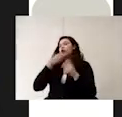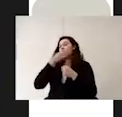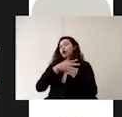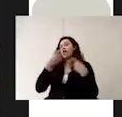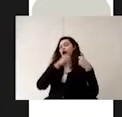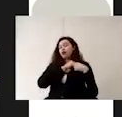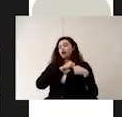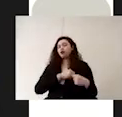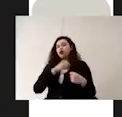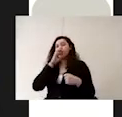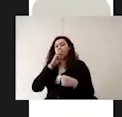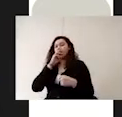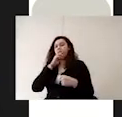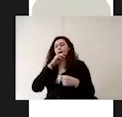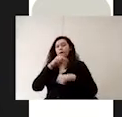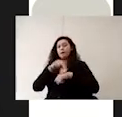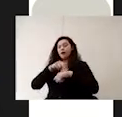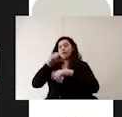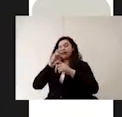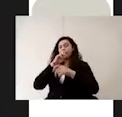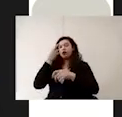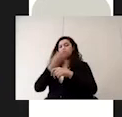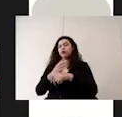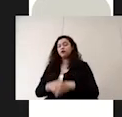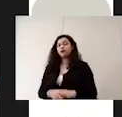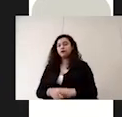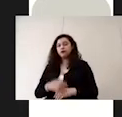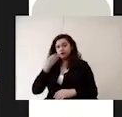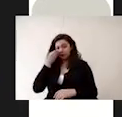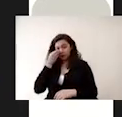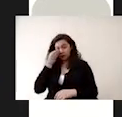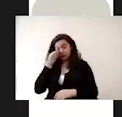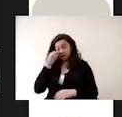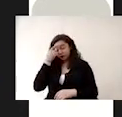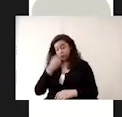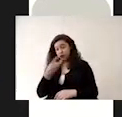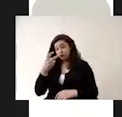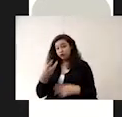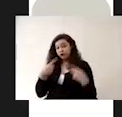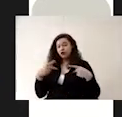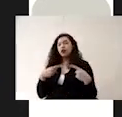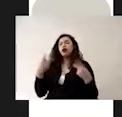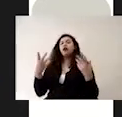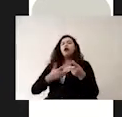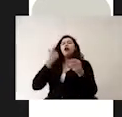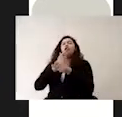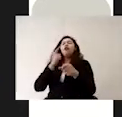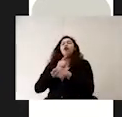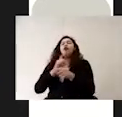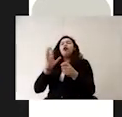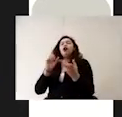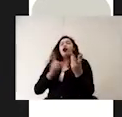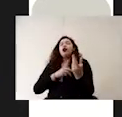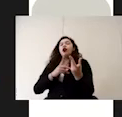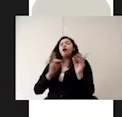autoridades médicas correspondientes en este sentido la persona que se detecte como caso sospechoso